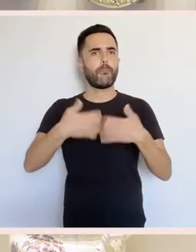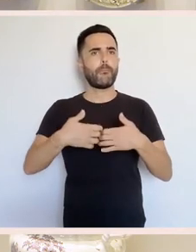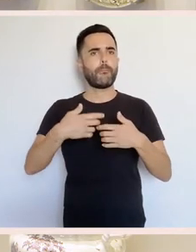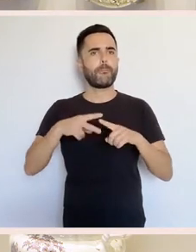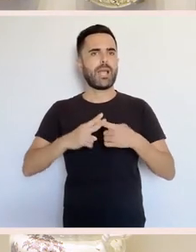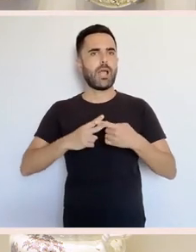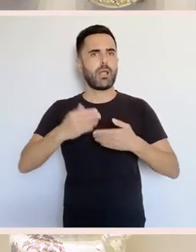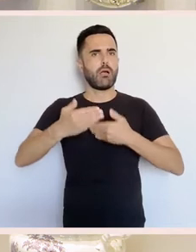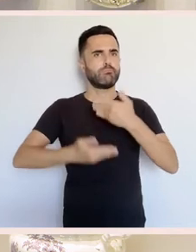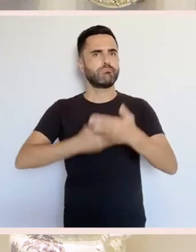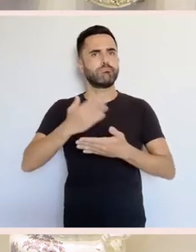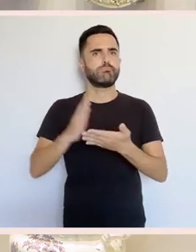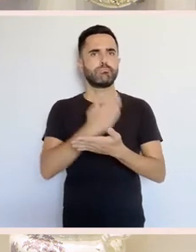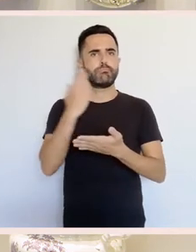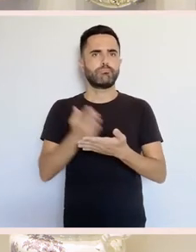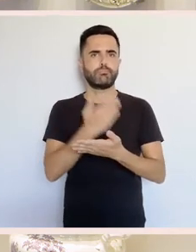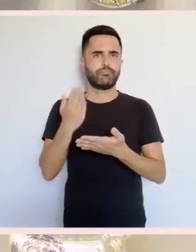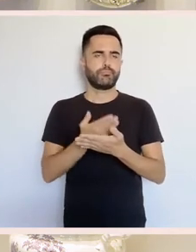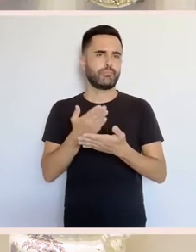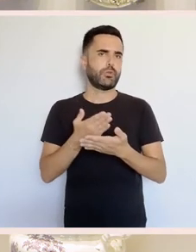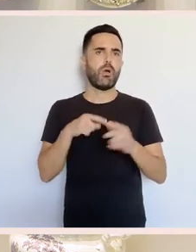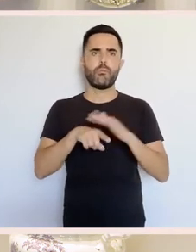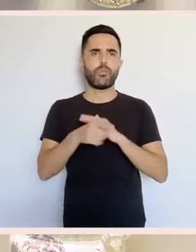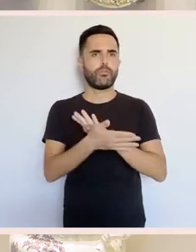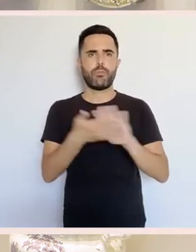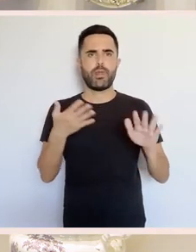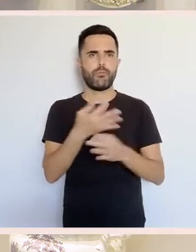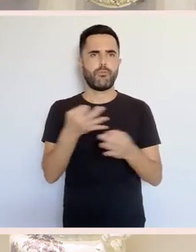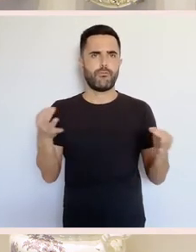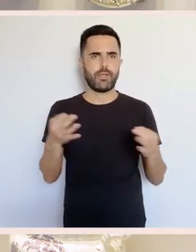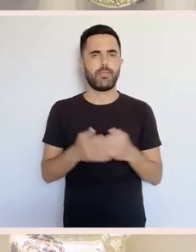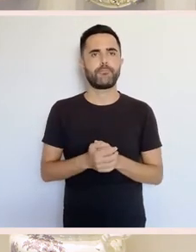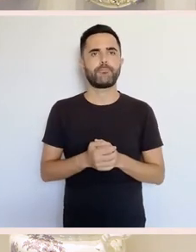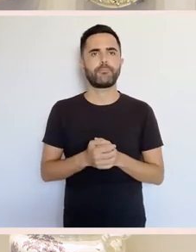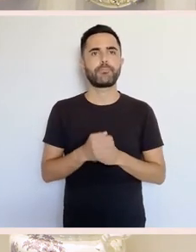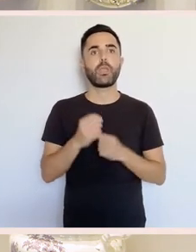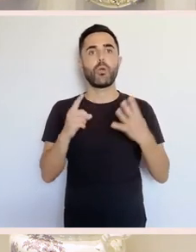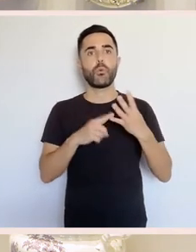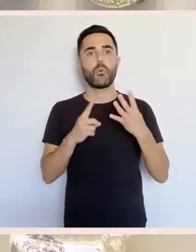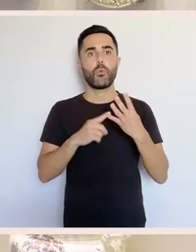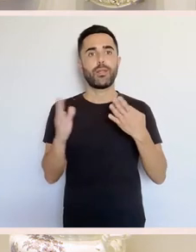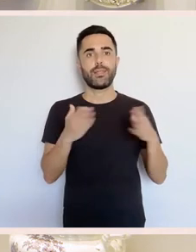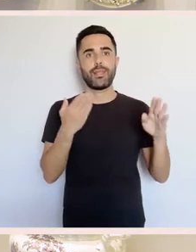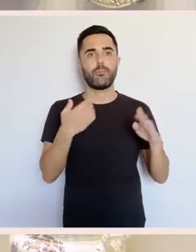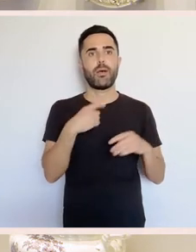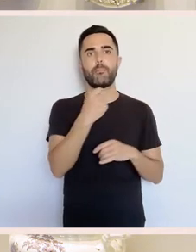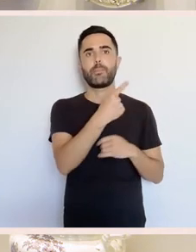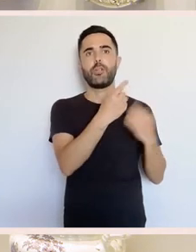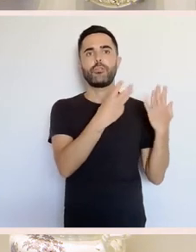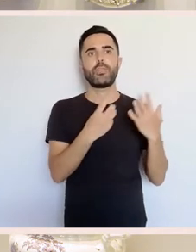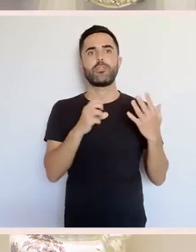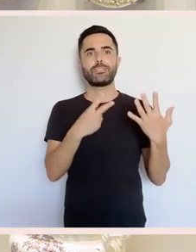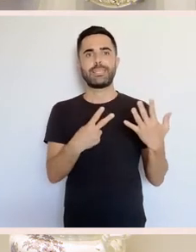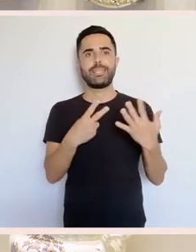etapa, que a temos entre 1873 e 1875, é unha etapa onde se producen modelos anteriores